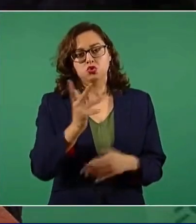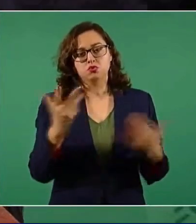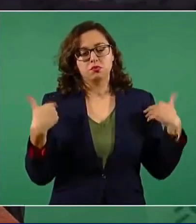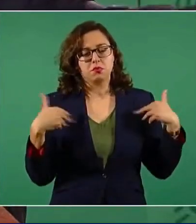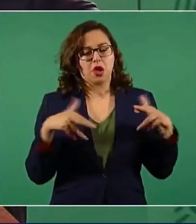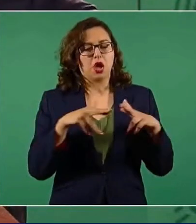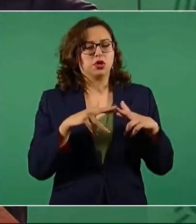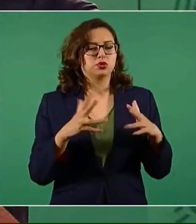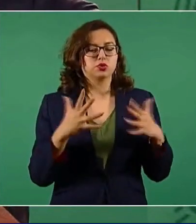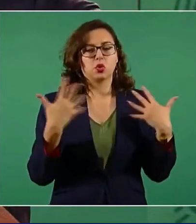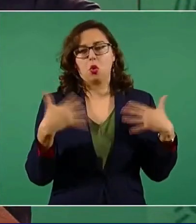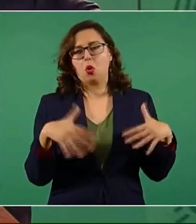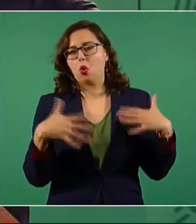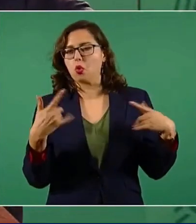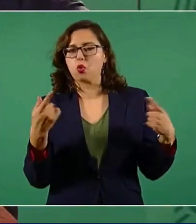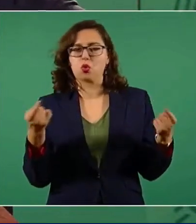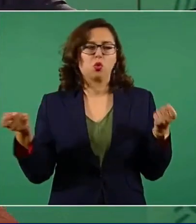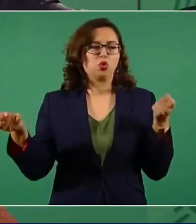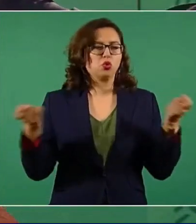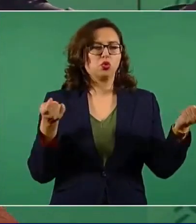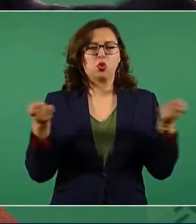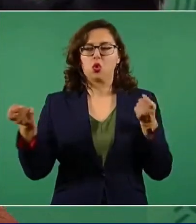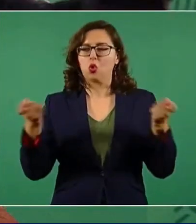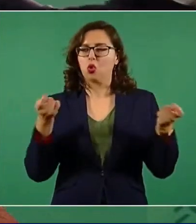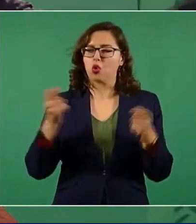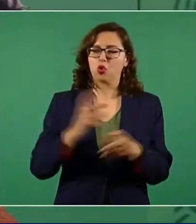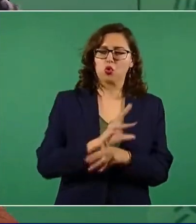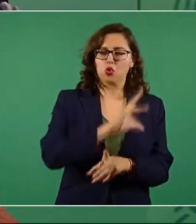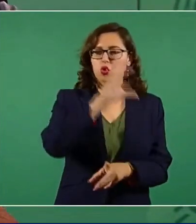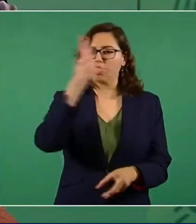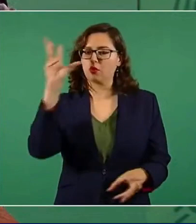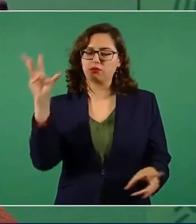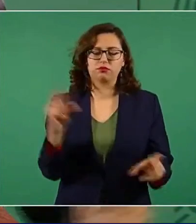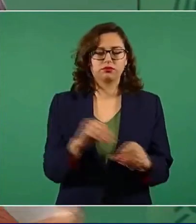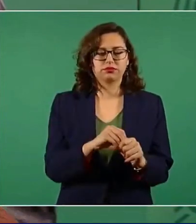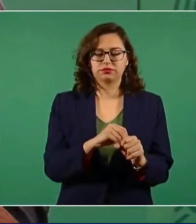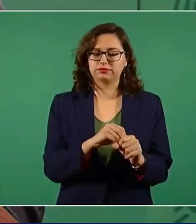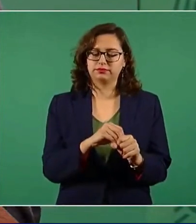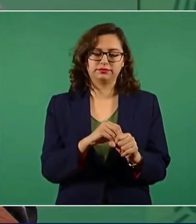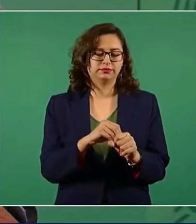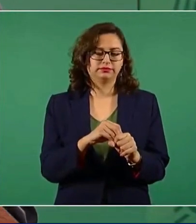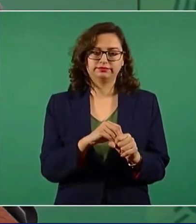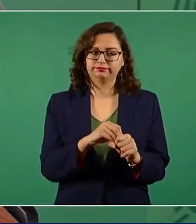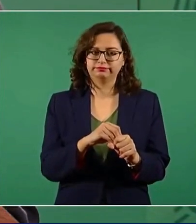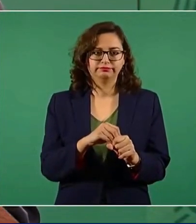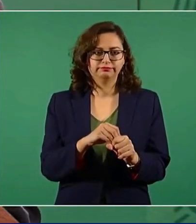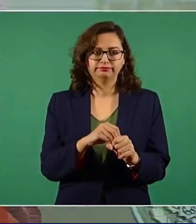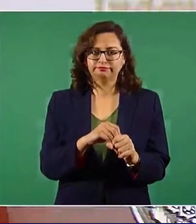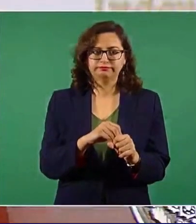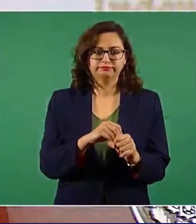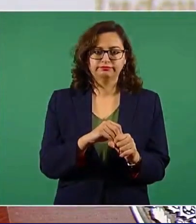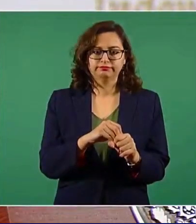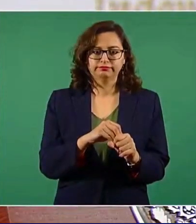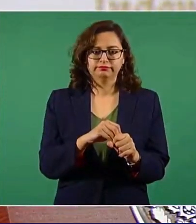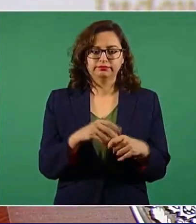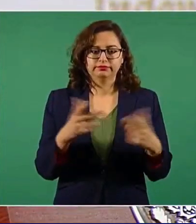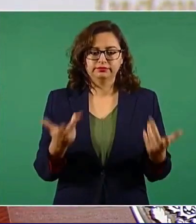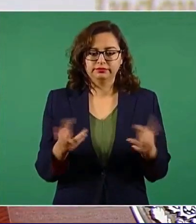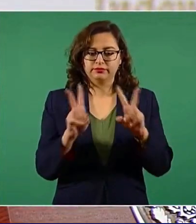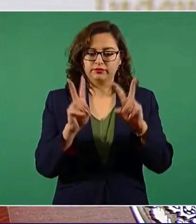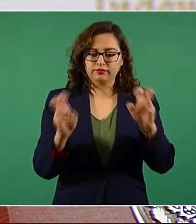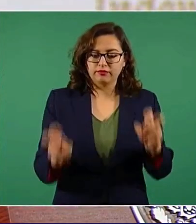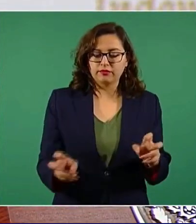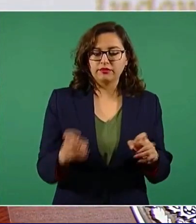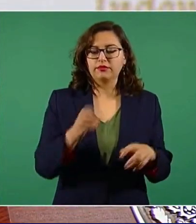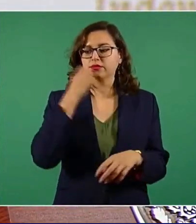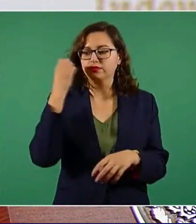monopolizaron todo lo que tenía que ver con las letras, con